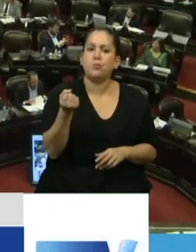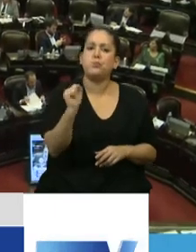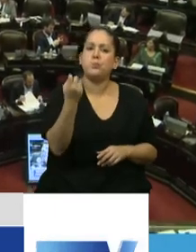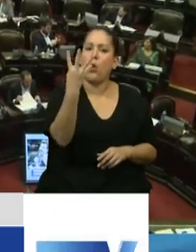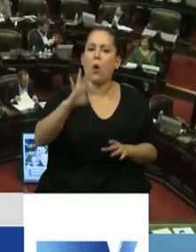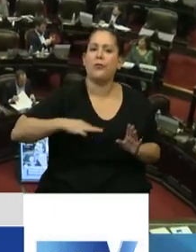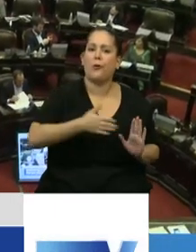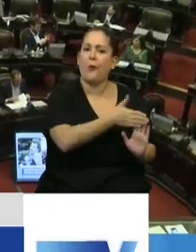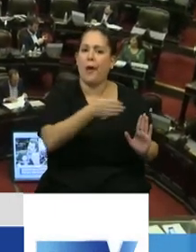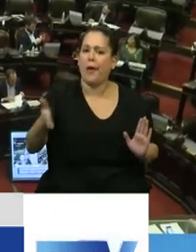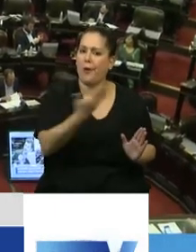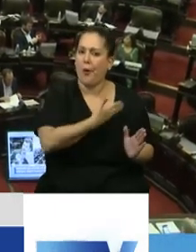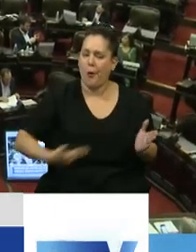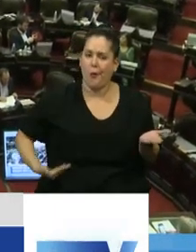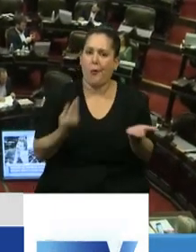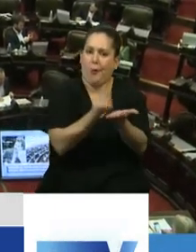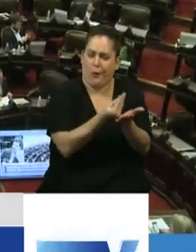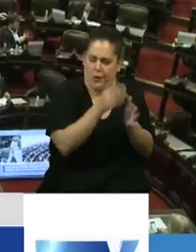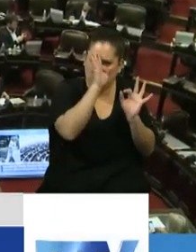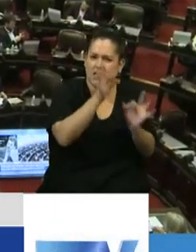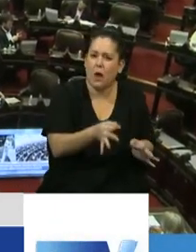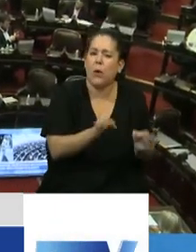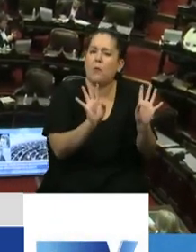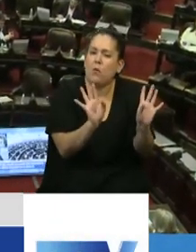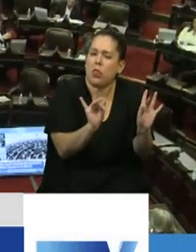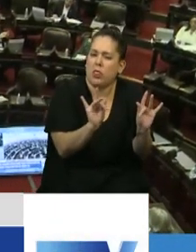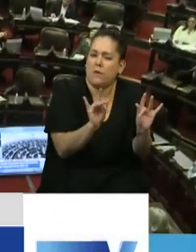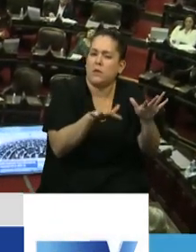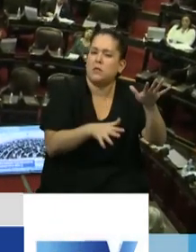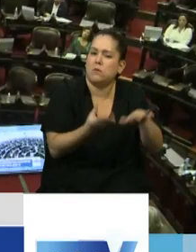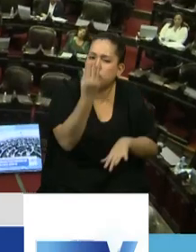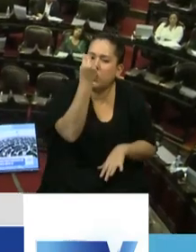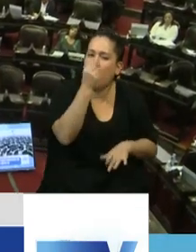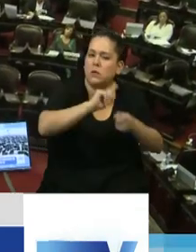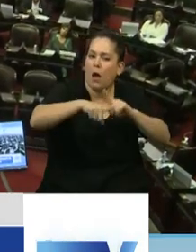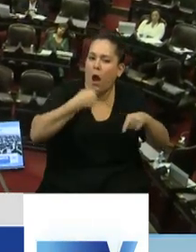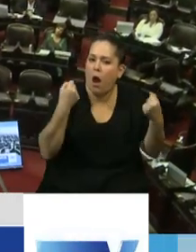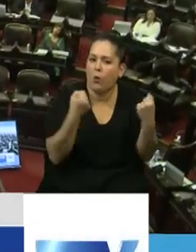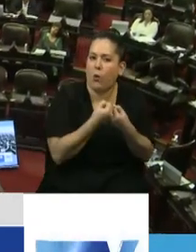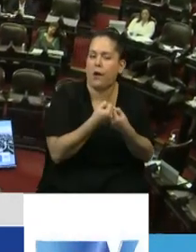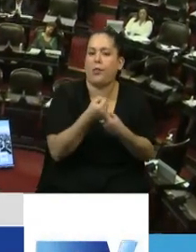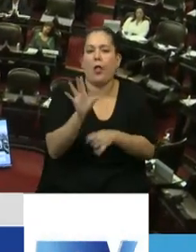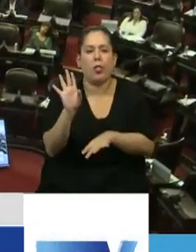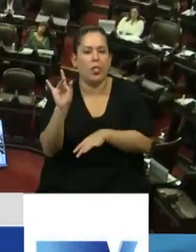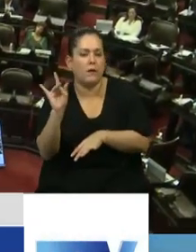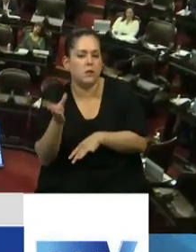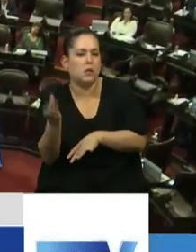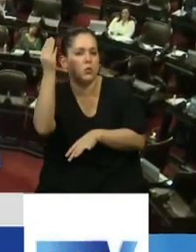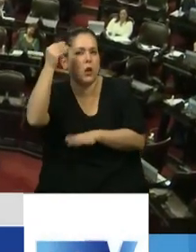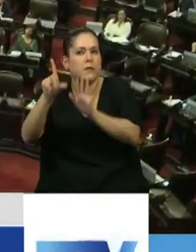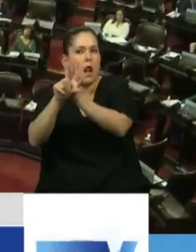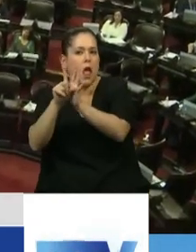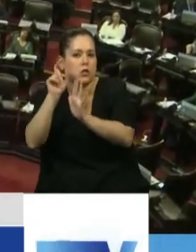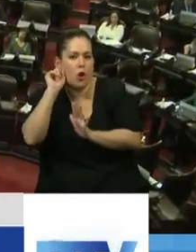y sabemos lo dificultoso que a veces es lograr consenso, lo dificultoso que a veces es abordar leyes,